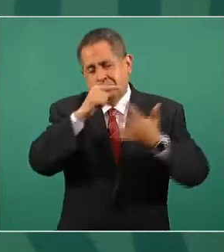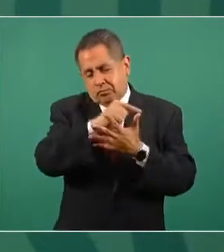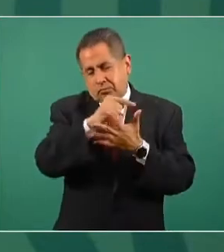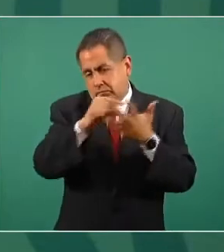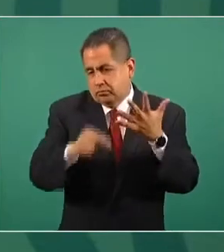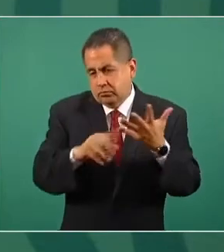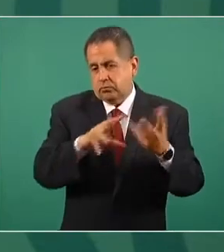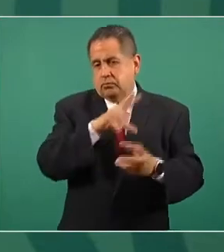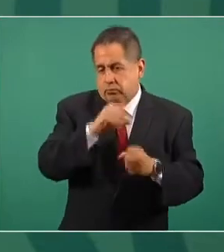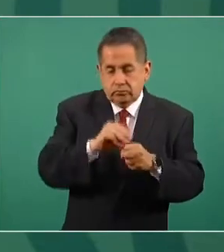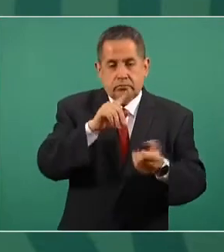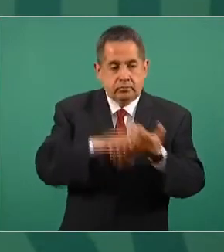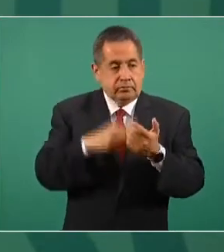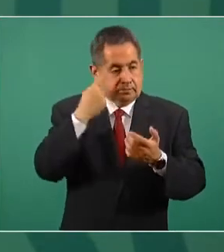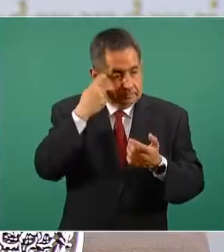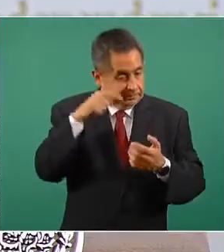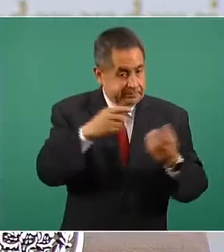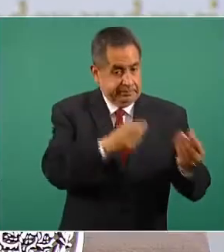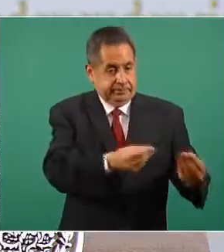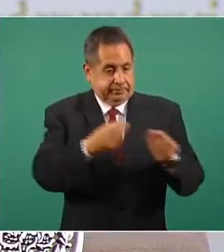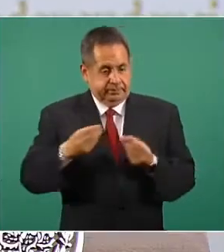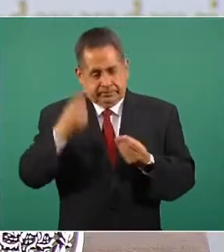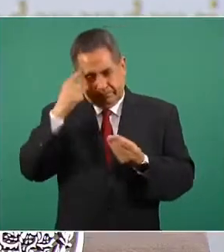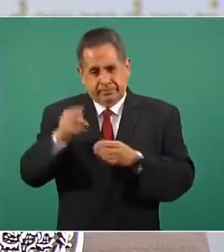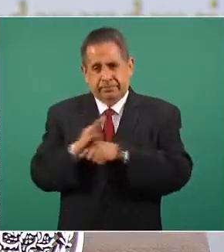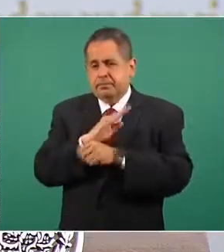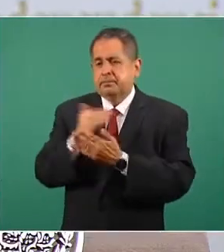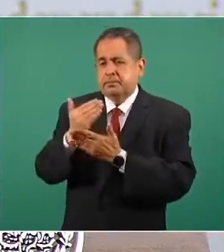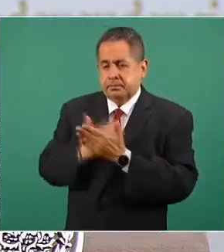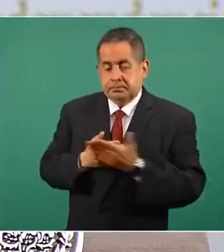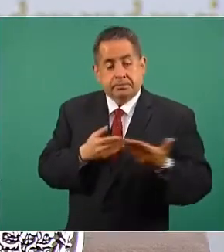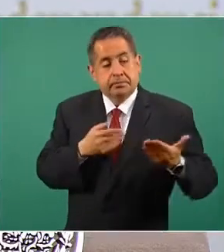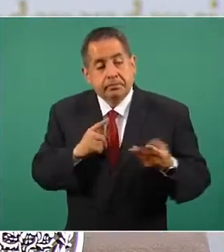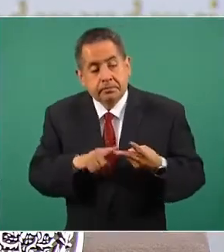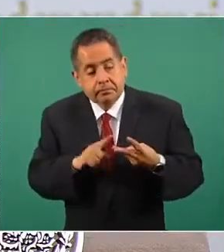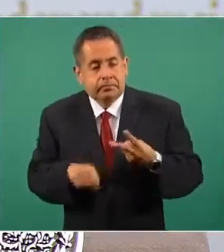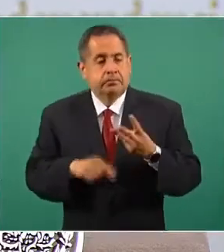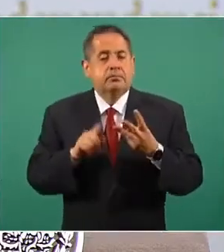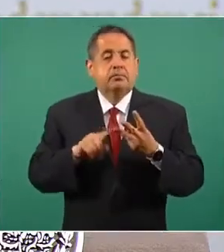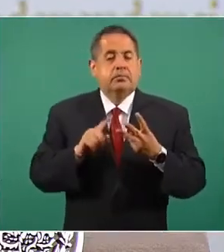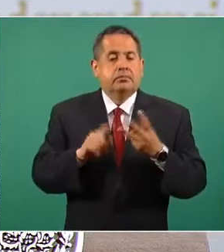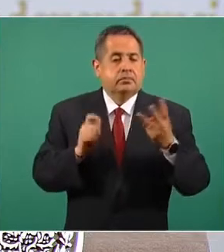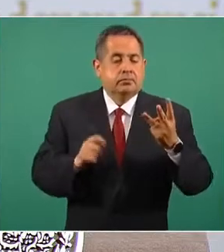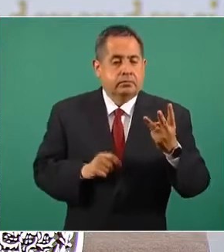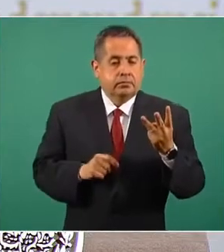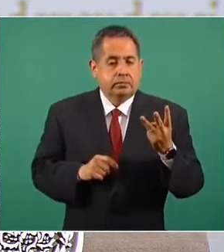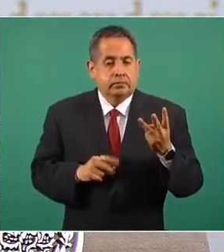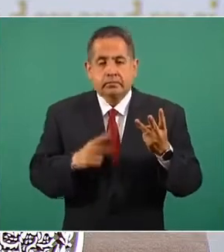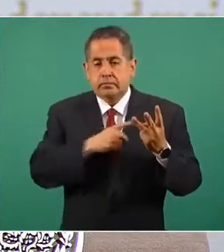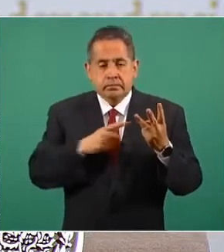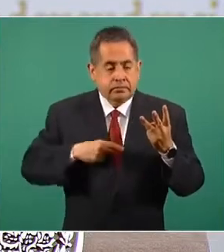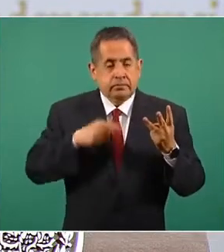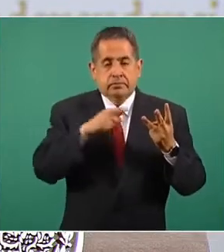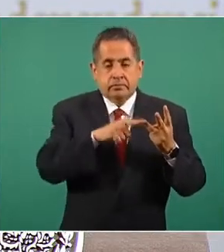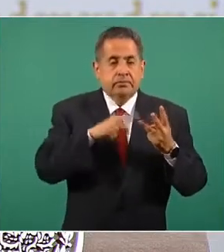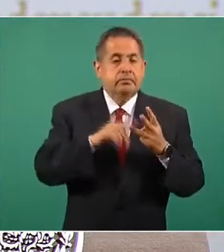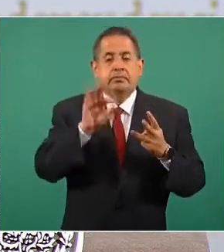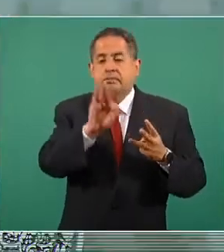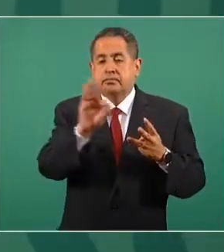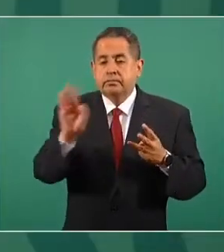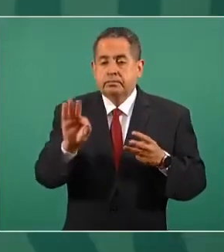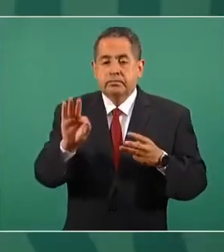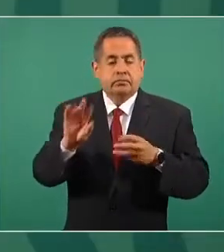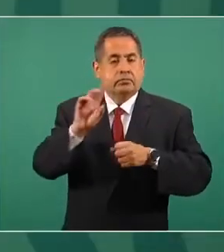el SARS-CoV-2 para la prevención de la COVID-19 en México. Tercero, respetar el calendario,